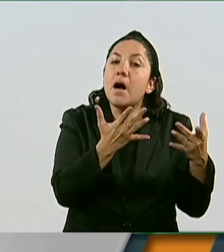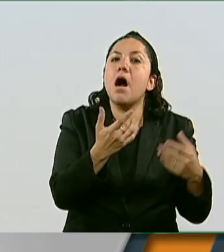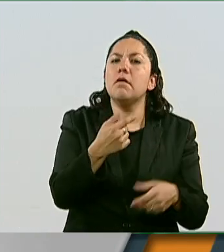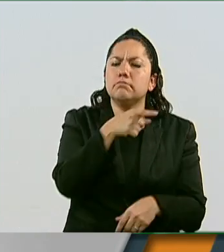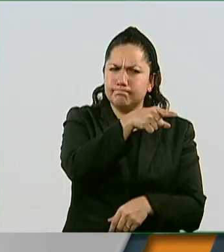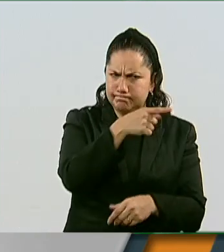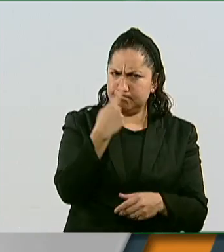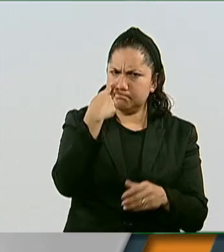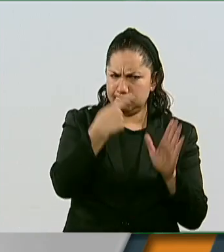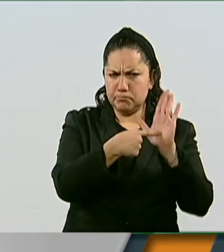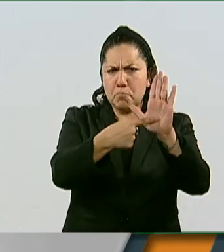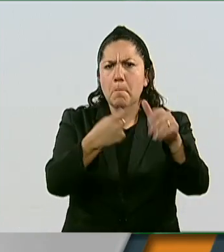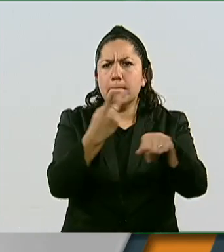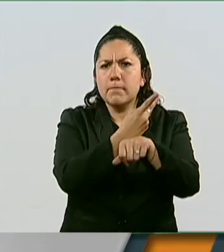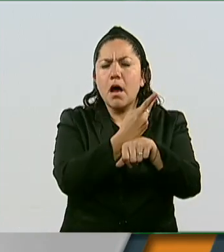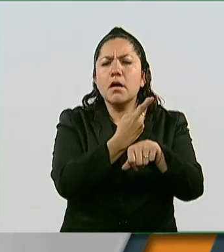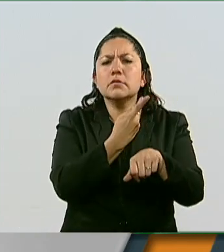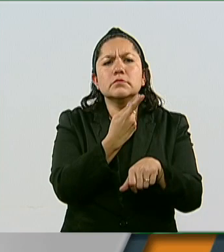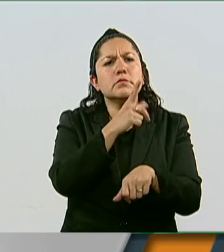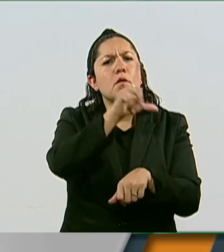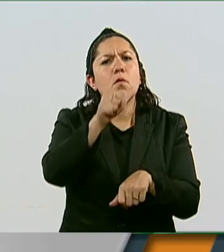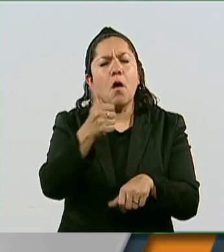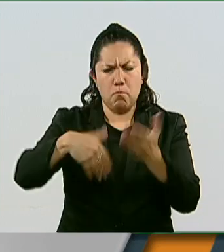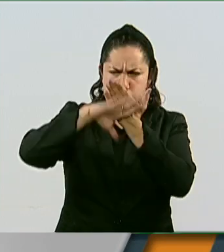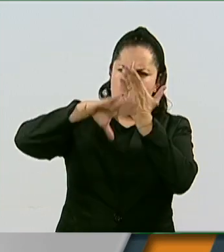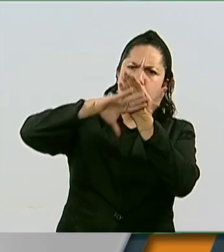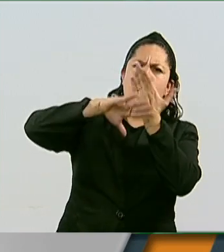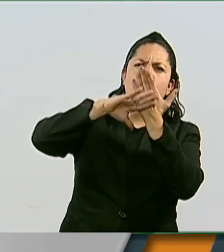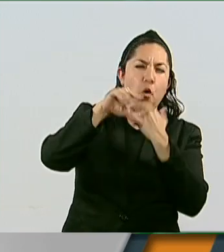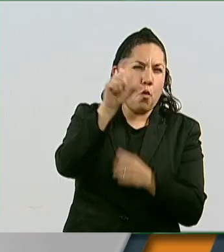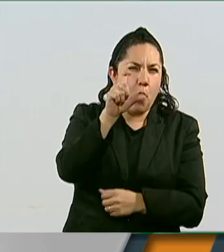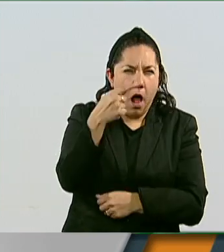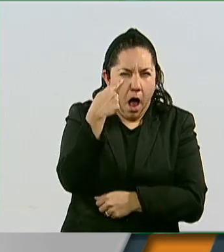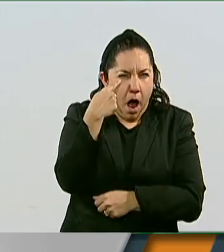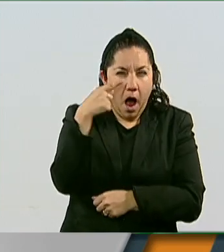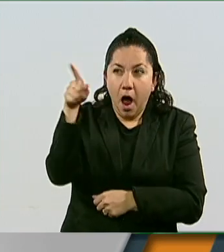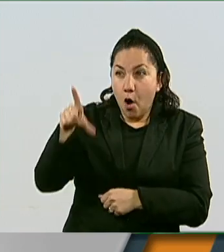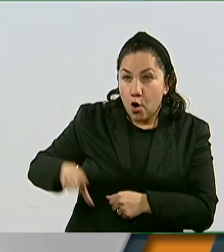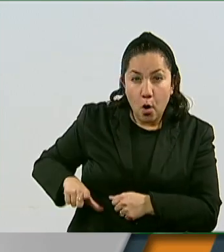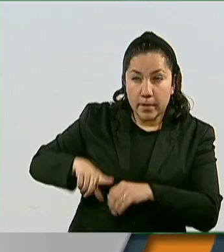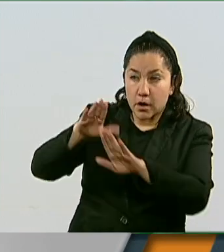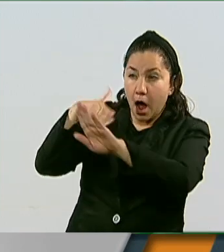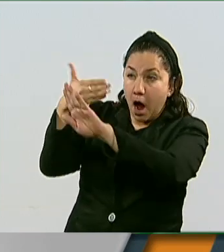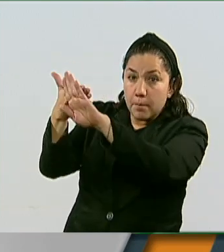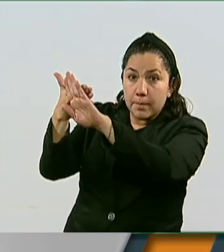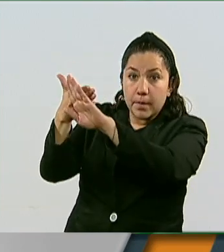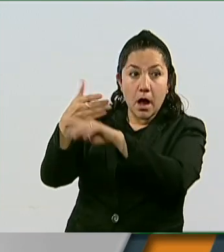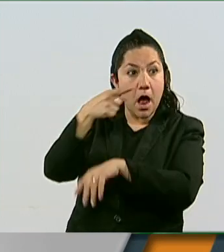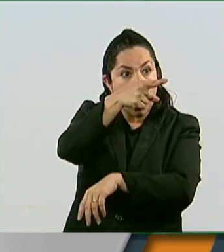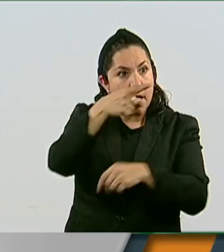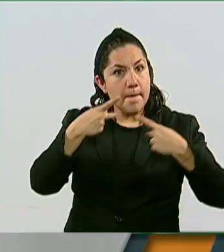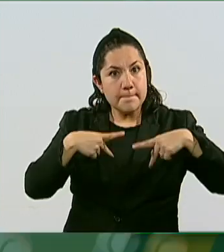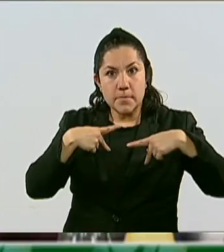bots, una forma muy recurrente cuando se le cuestiona algo al gobierno, coincidencias misteriosas, ¿no lo cree secretaria?